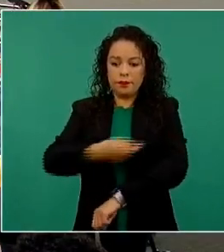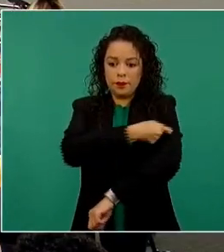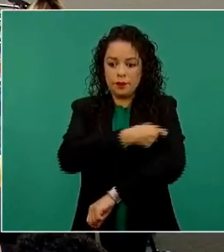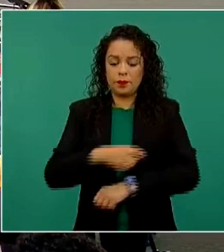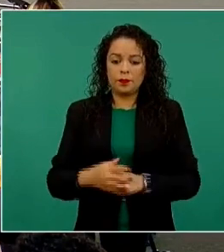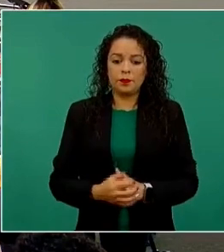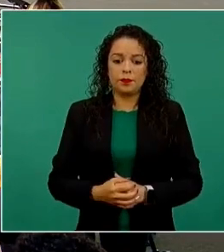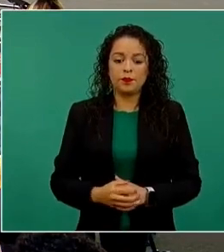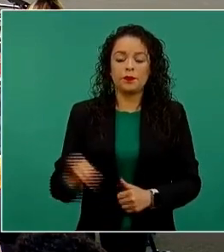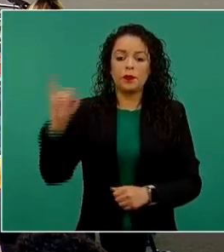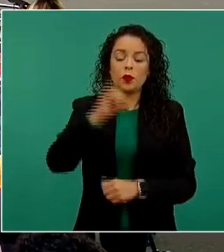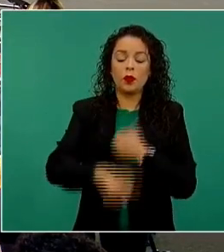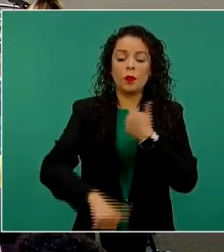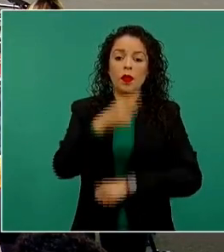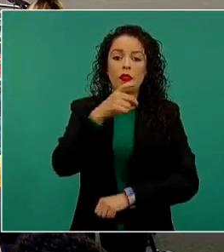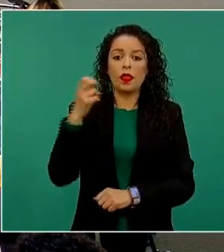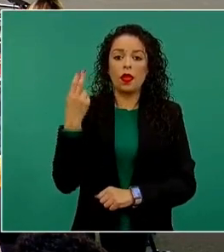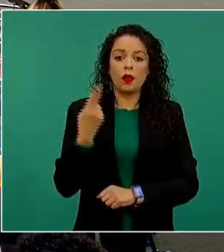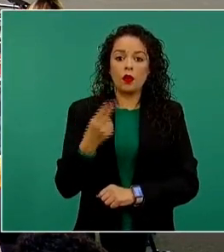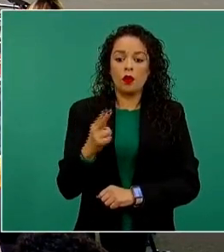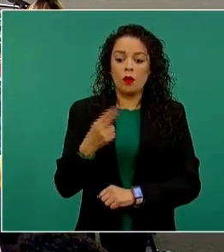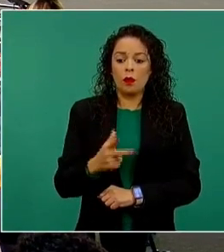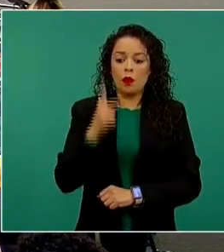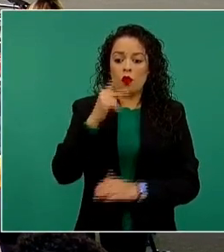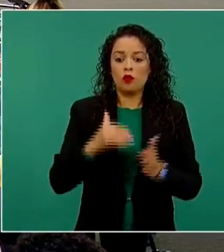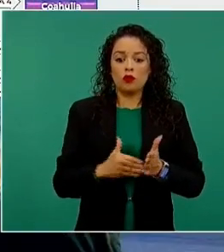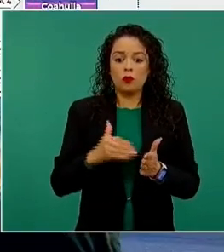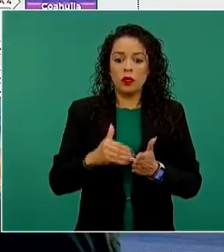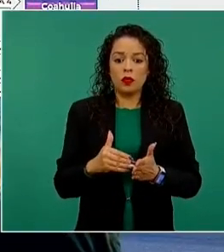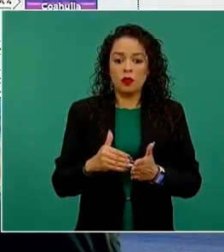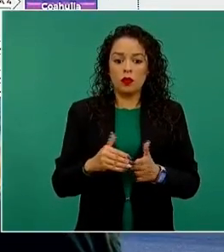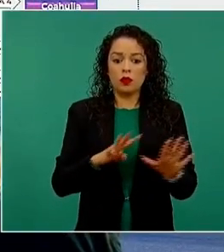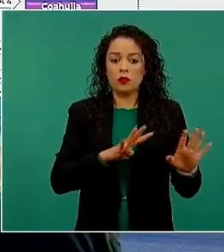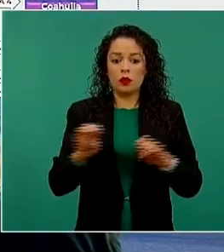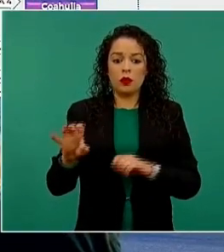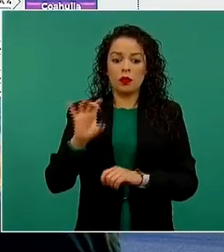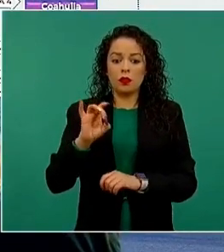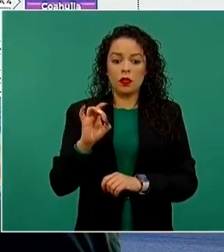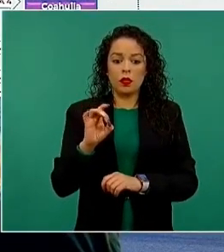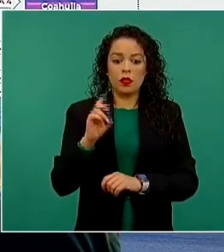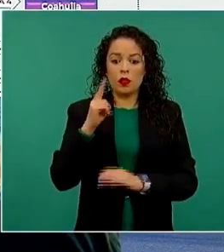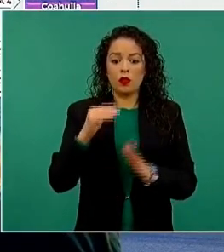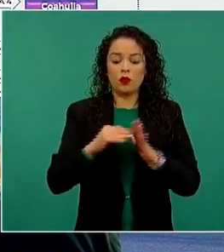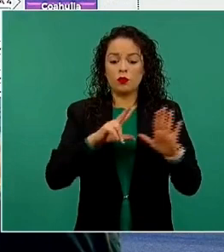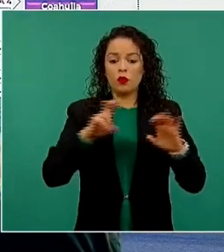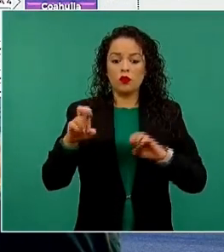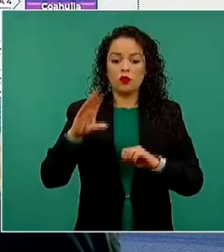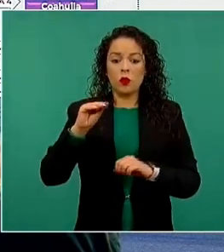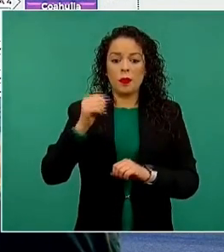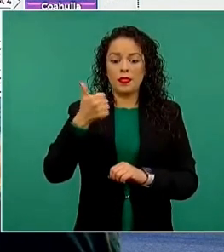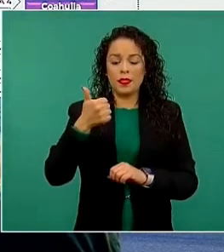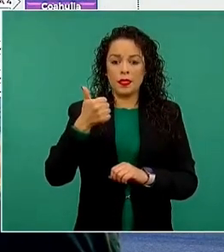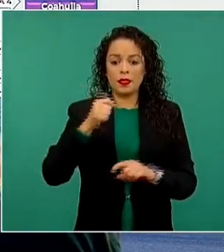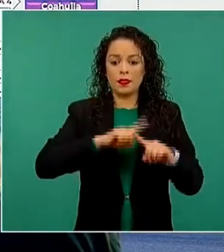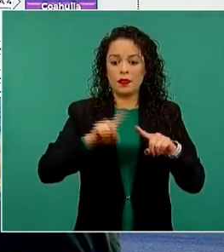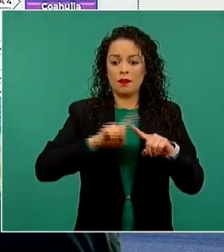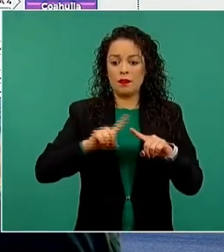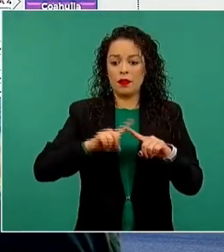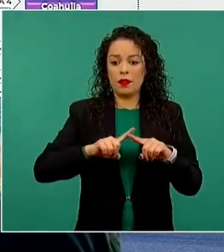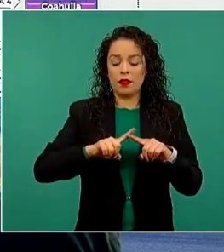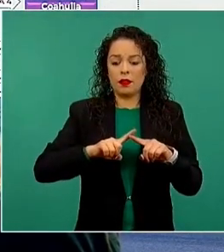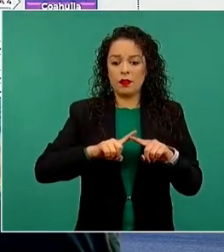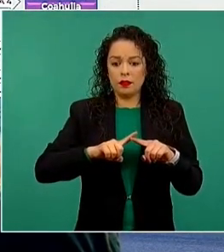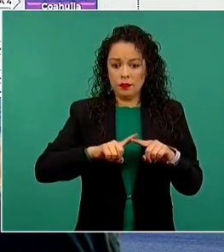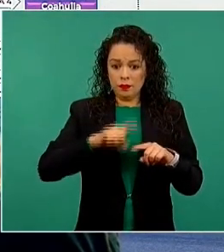día jueves 11 de noviembre se distribuyeron 8 millones 432 mil 896 dosis por